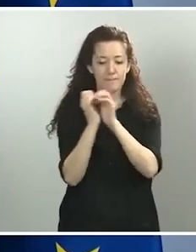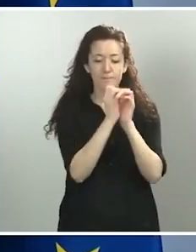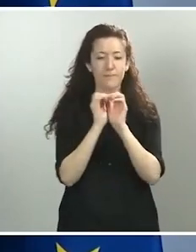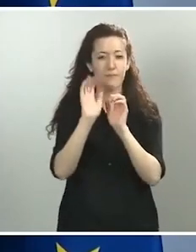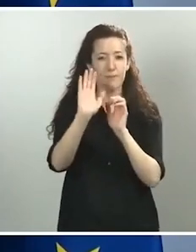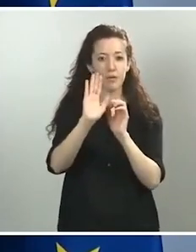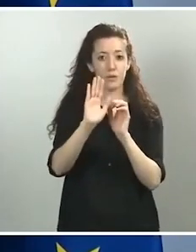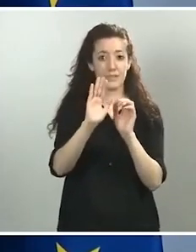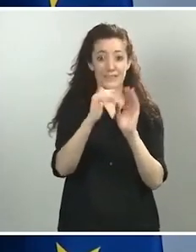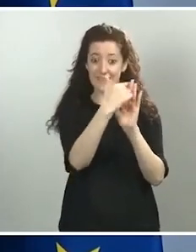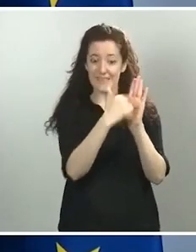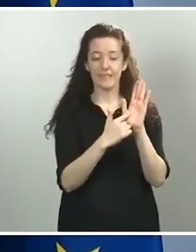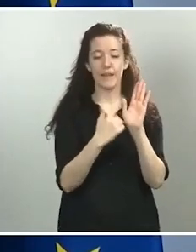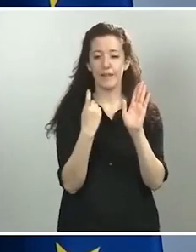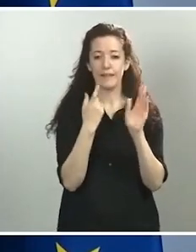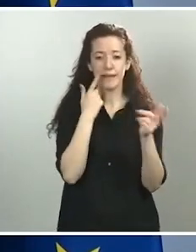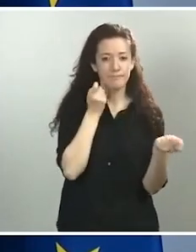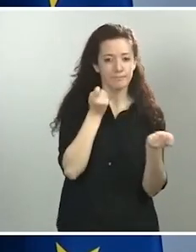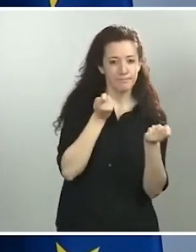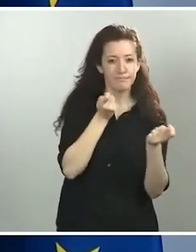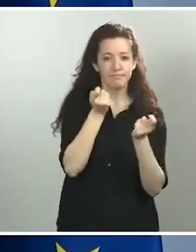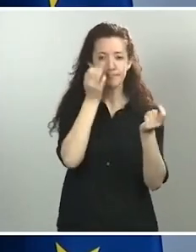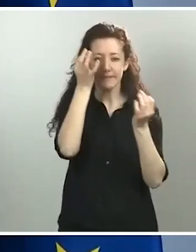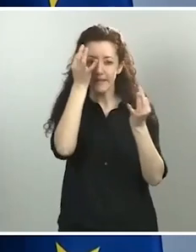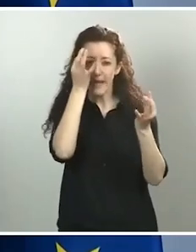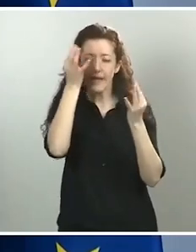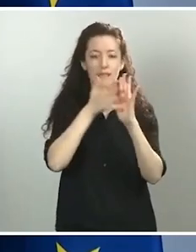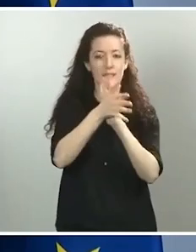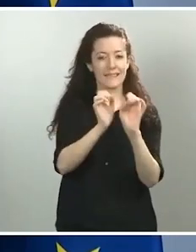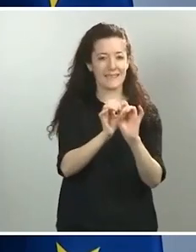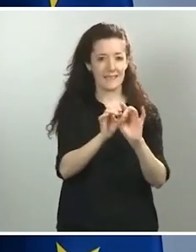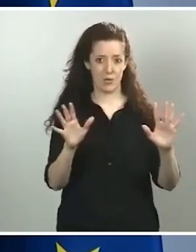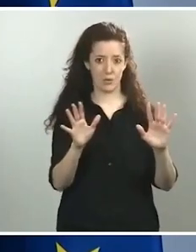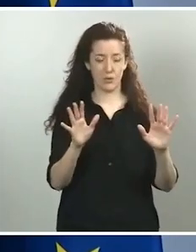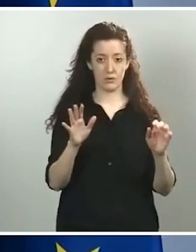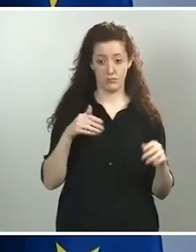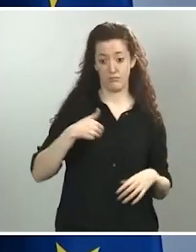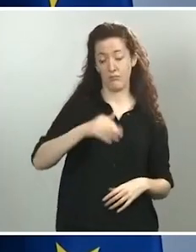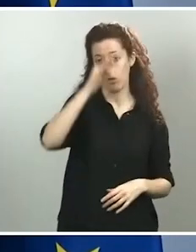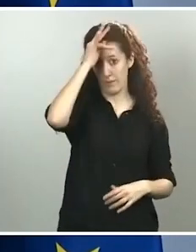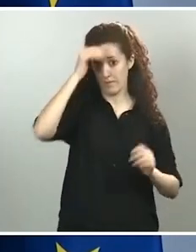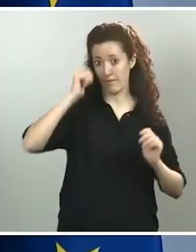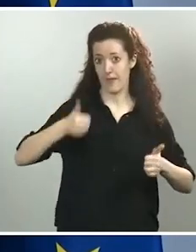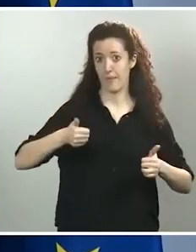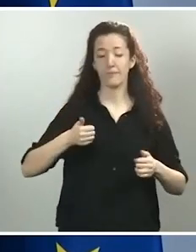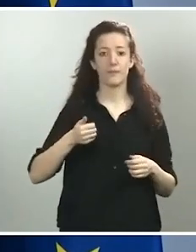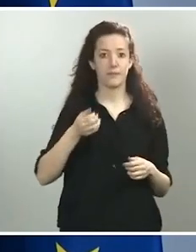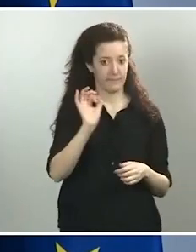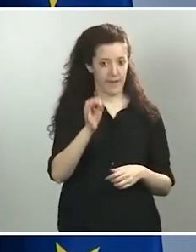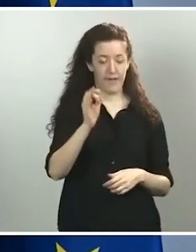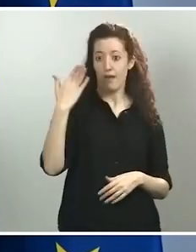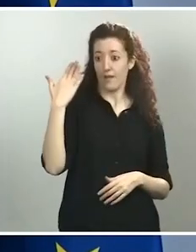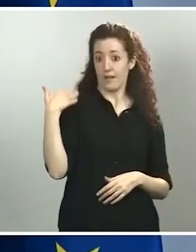estamos anunciando aquí que va a entrar en vigor el domingo. Es evidente que no lo explicamos bien y con respecto a las críticas a esa